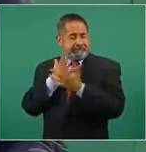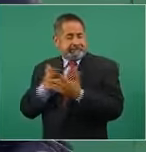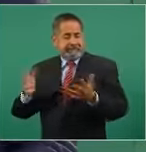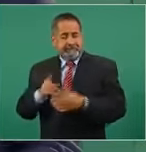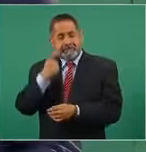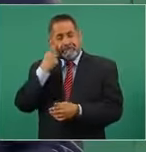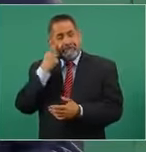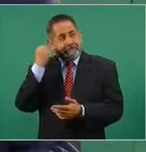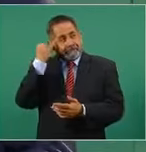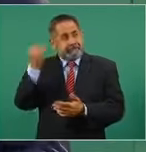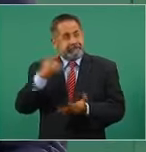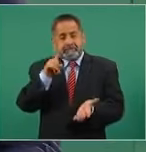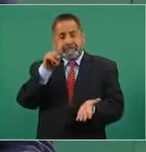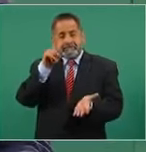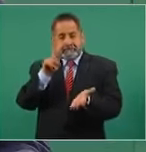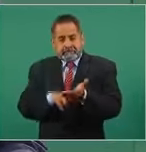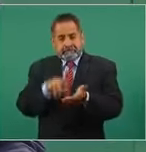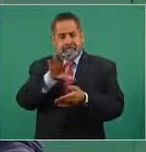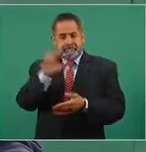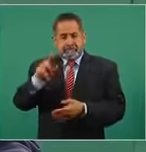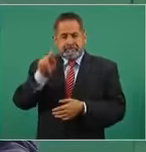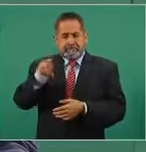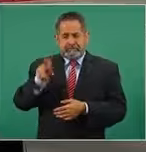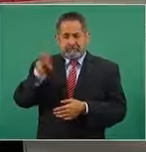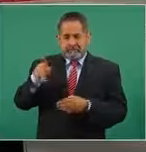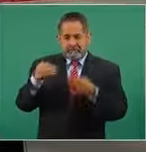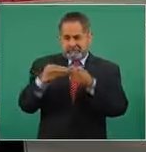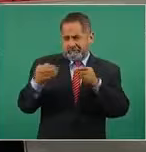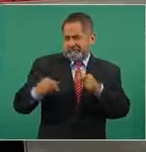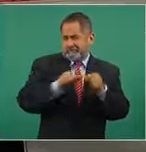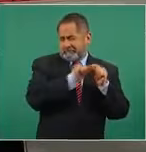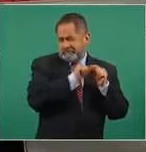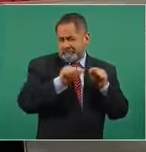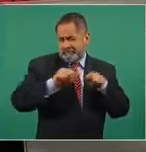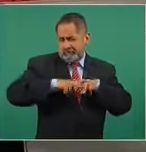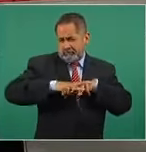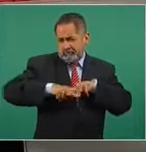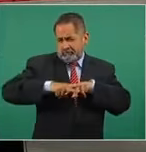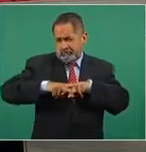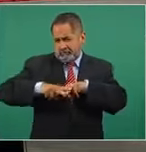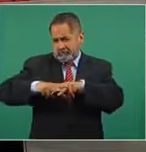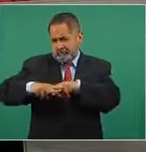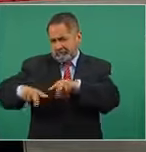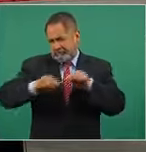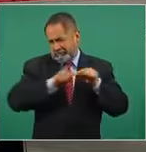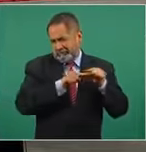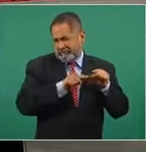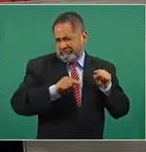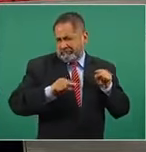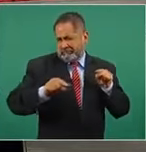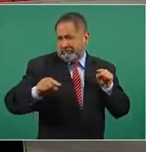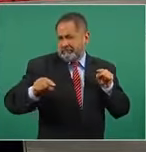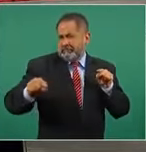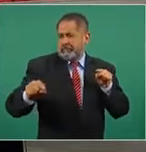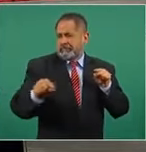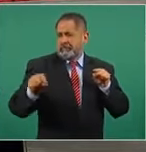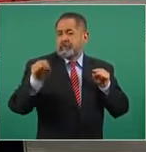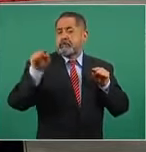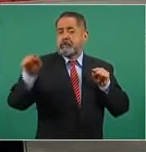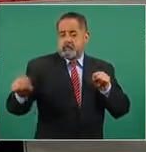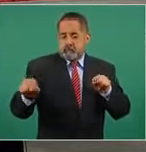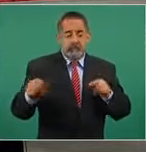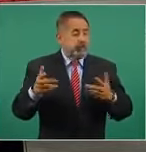mil quinientos kilómetros de vías férreas, además de una vía